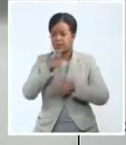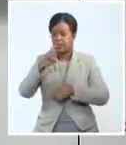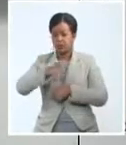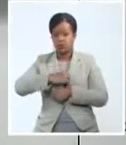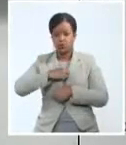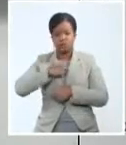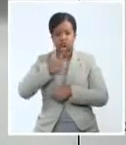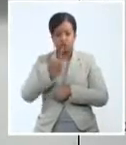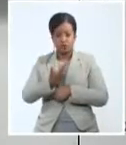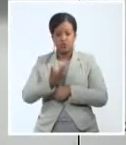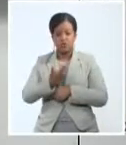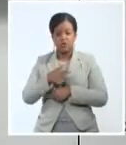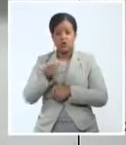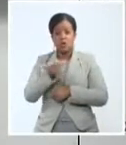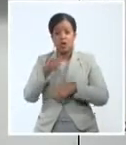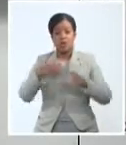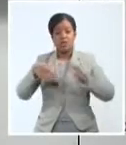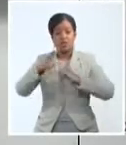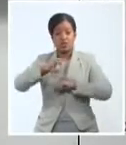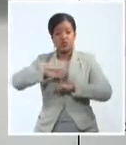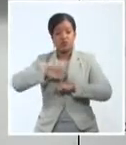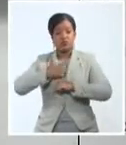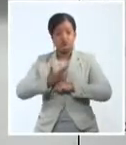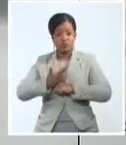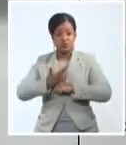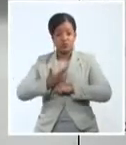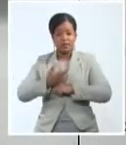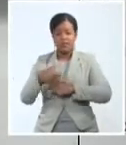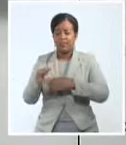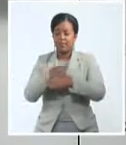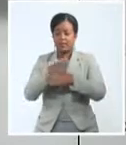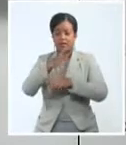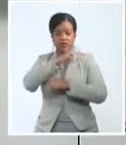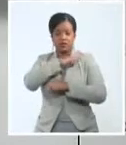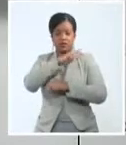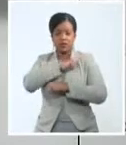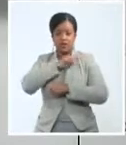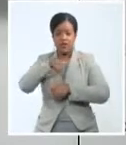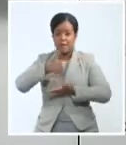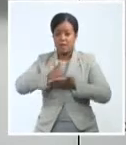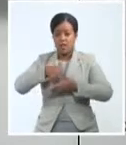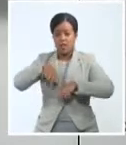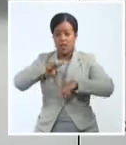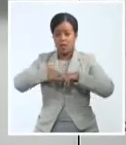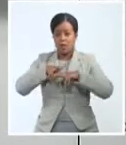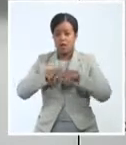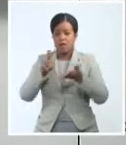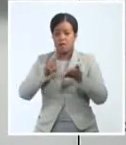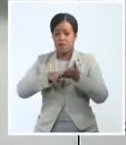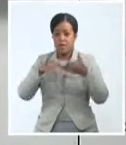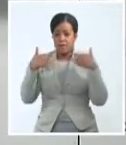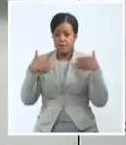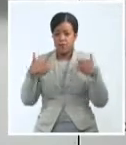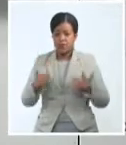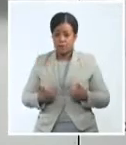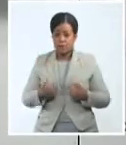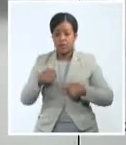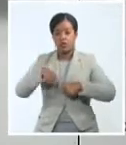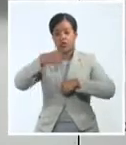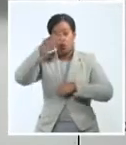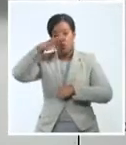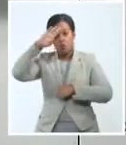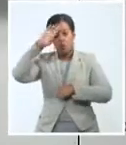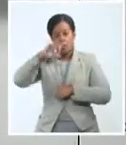Polanco, el ministro de Cultura, Alpidio Alonso, las máximas autoridades de la capital, miembros del cuerpo diplomático acreditado en Cuba,